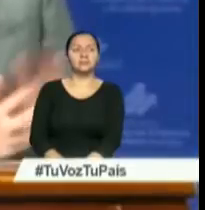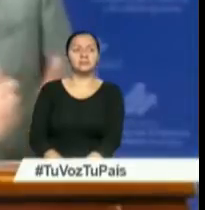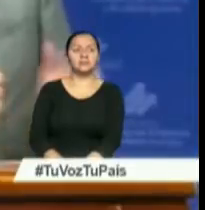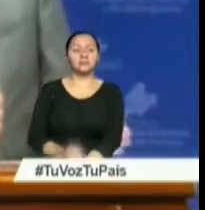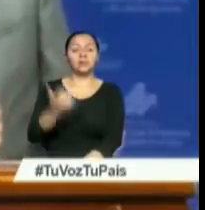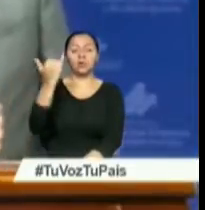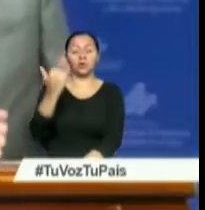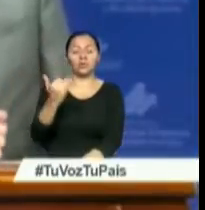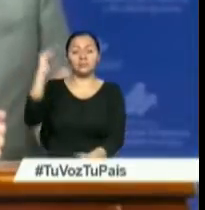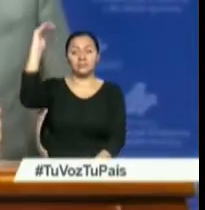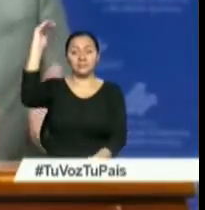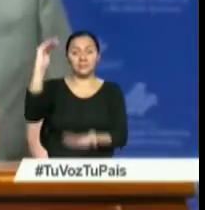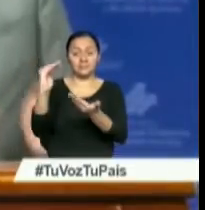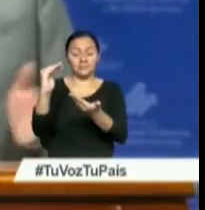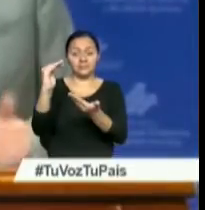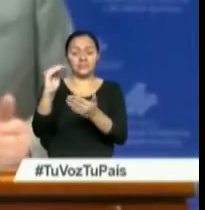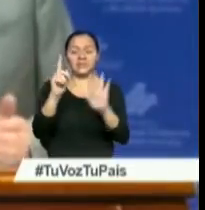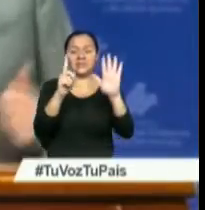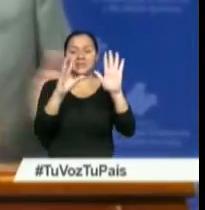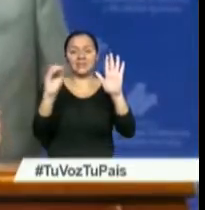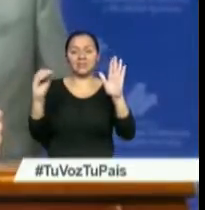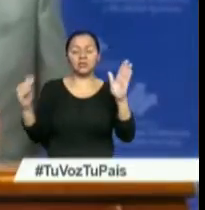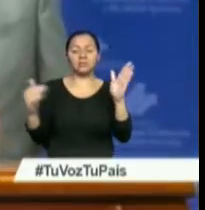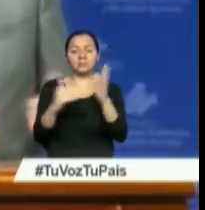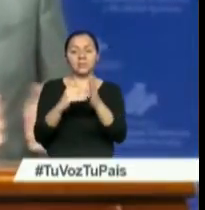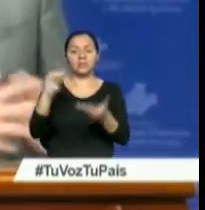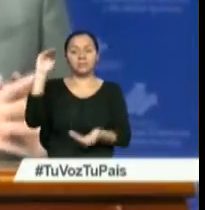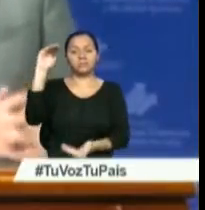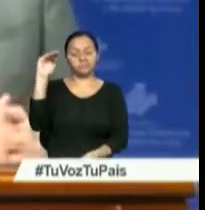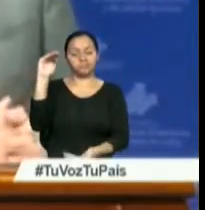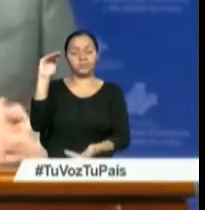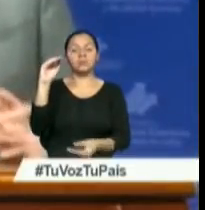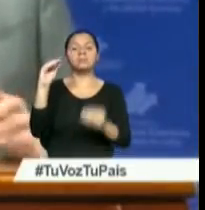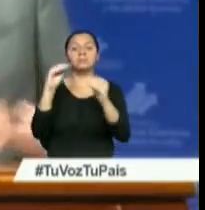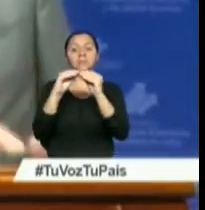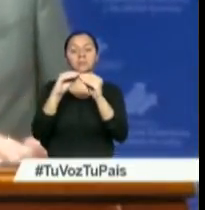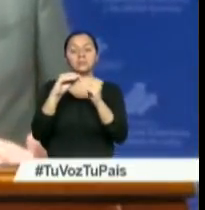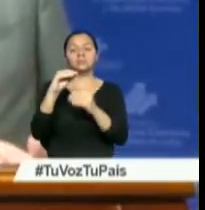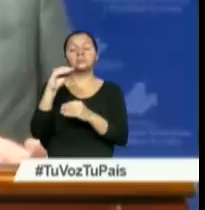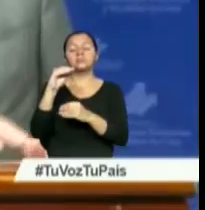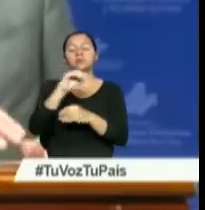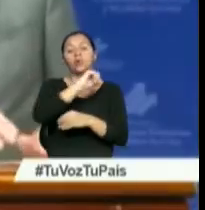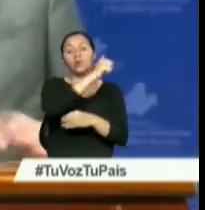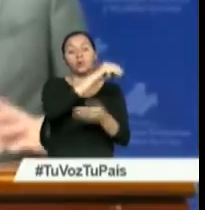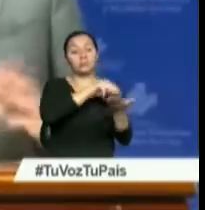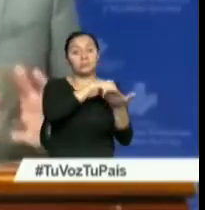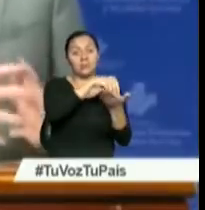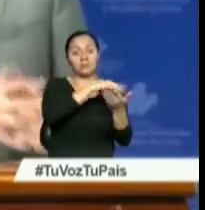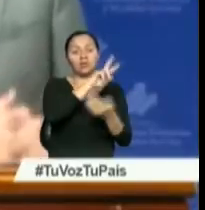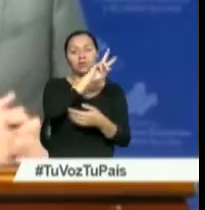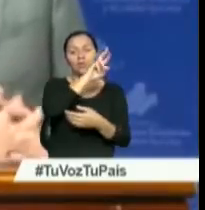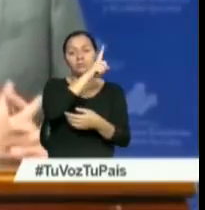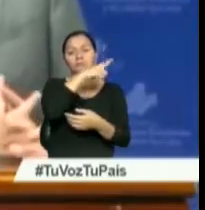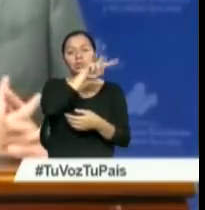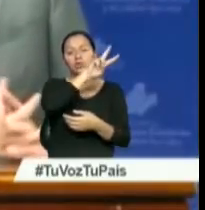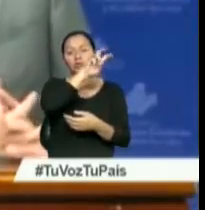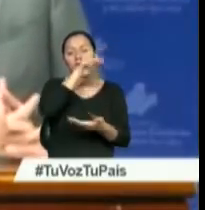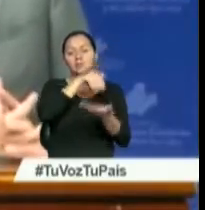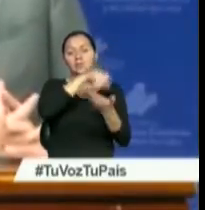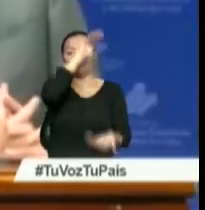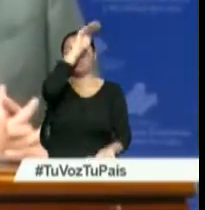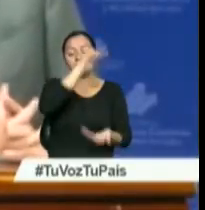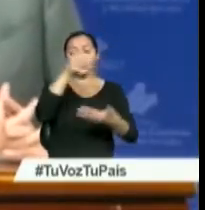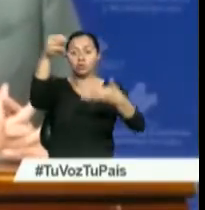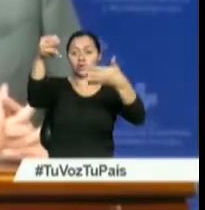de reducción no OPEP de 600.000 barriles y un total de reducción OPEP de 1.200.000 barriles, lo que suma 1